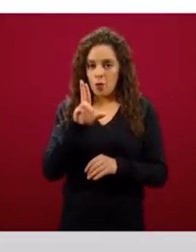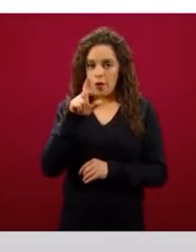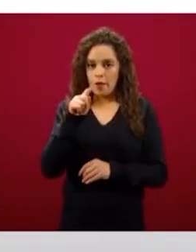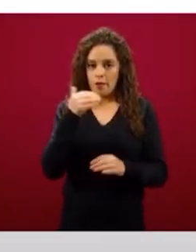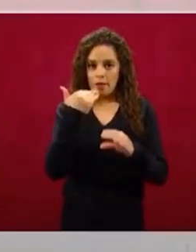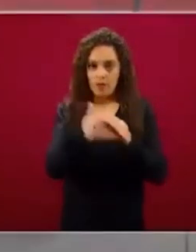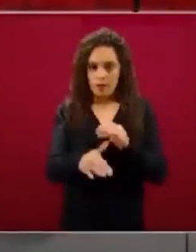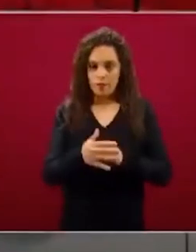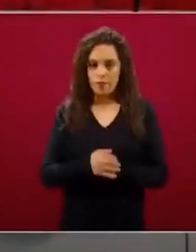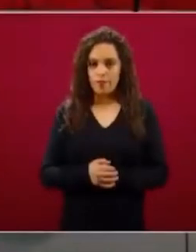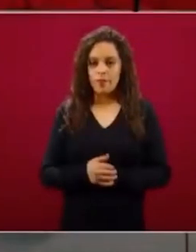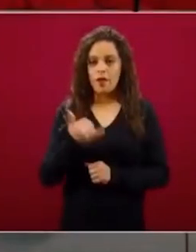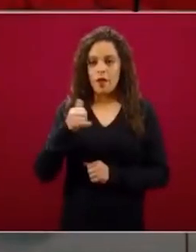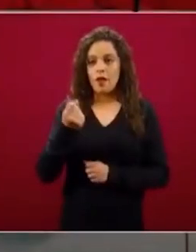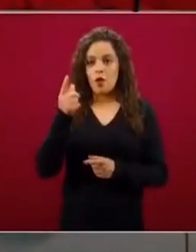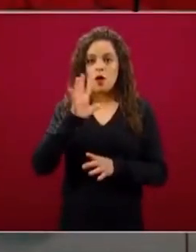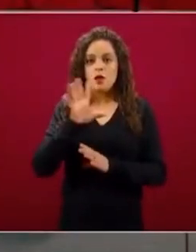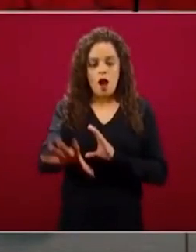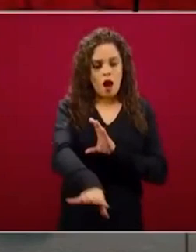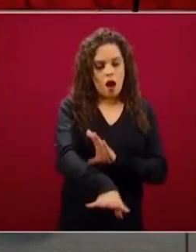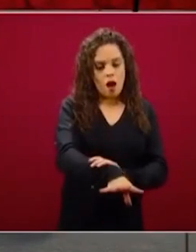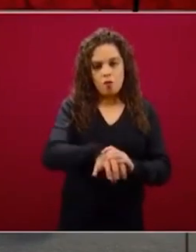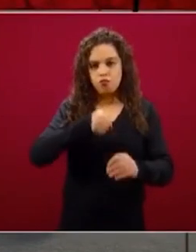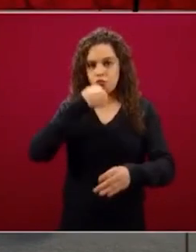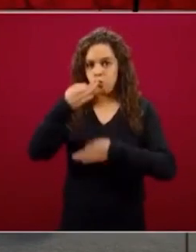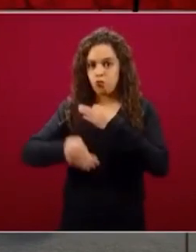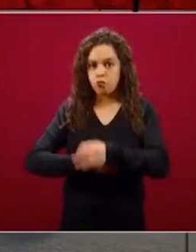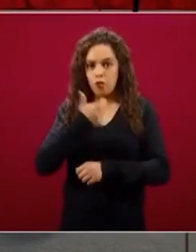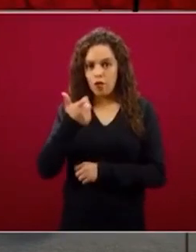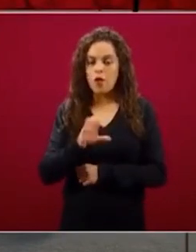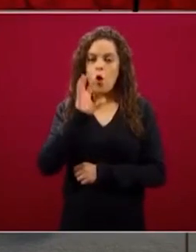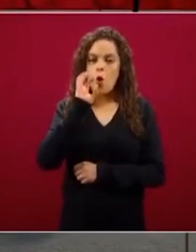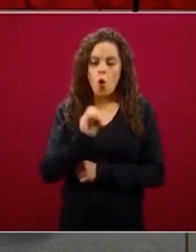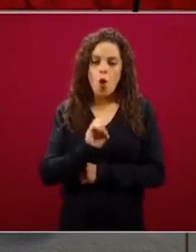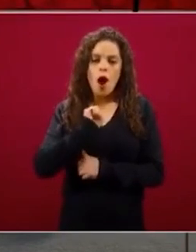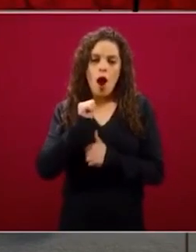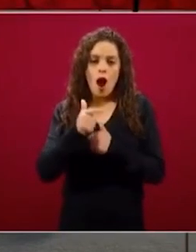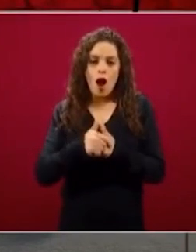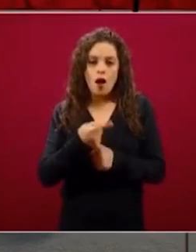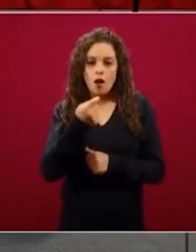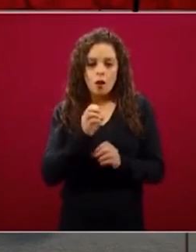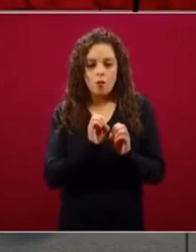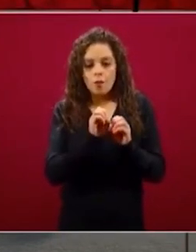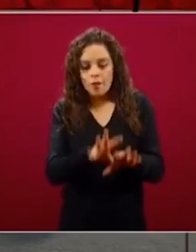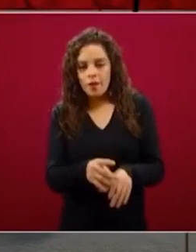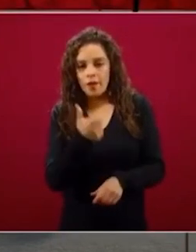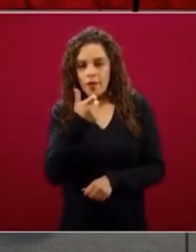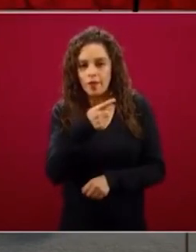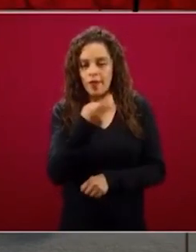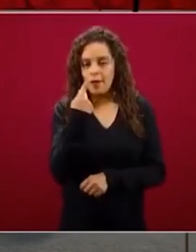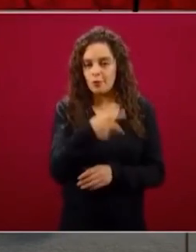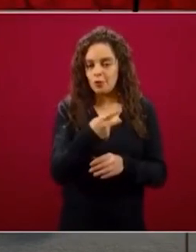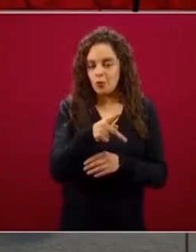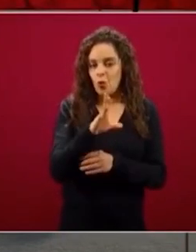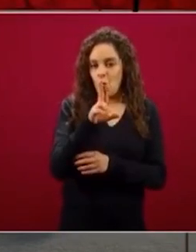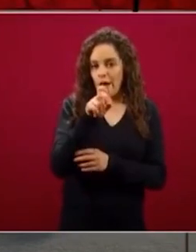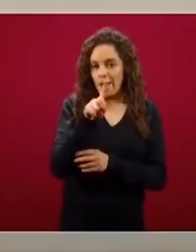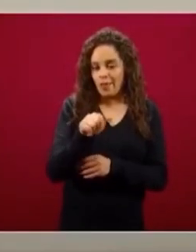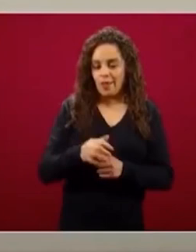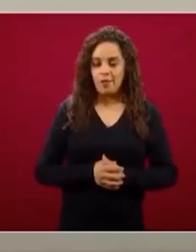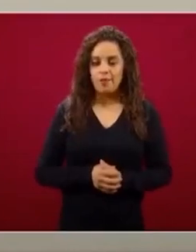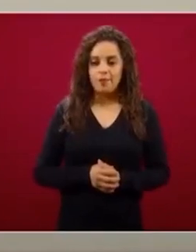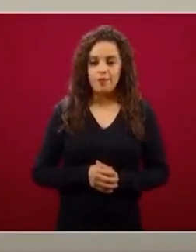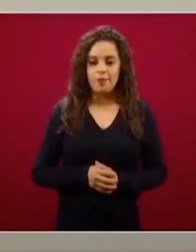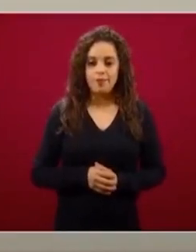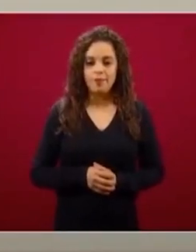retiraron todo el dinero o que dejaron una parte en esas cuentas que les fueron abiertas. Y superamos también ya